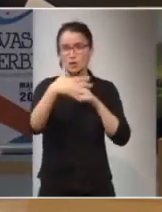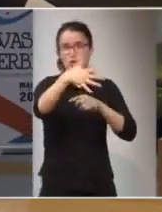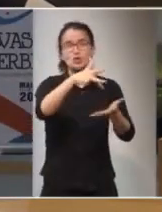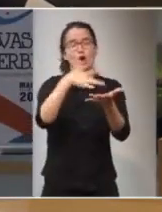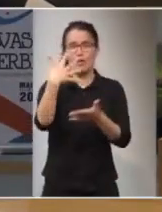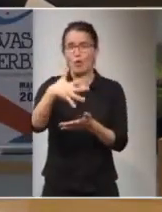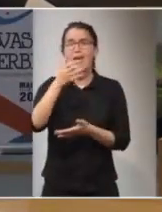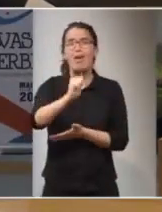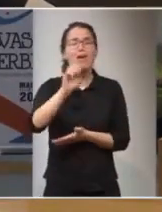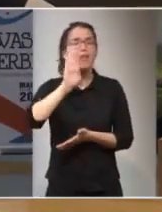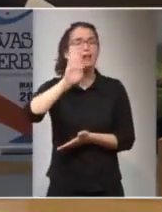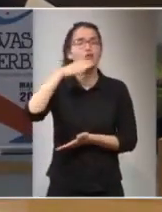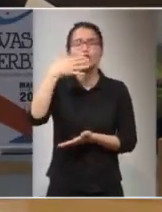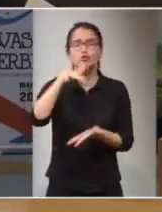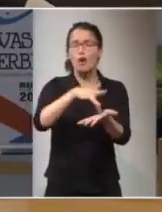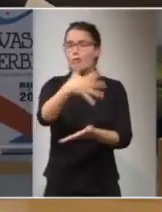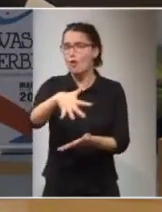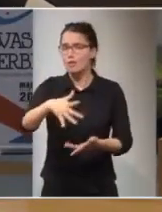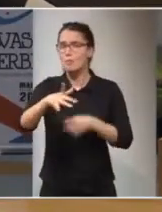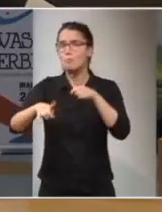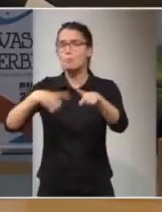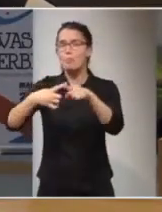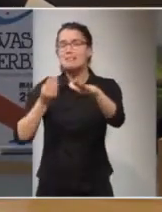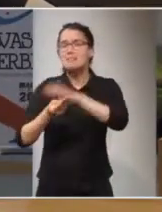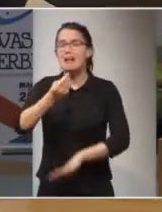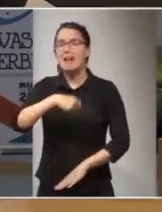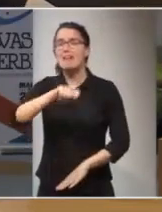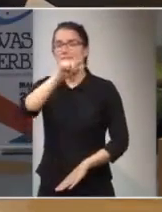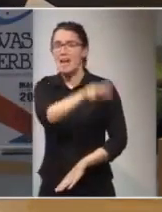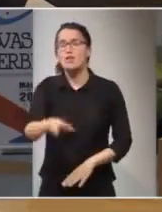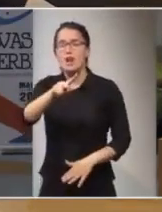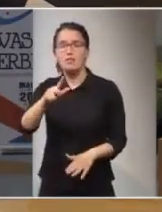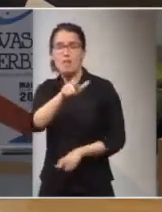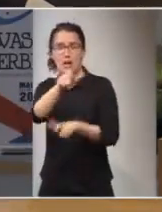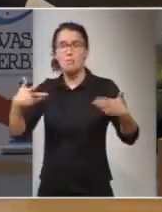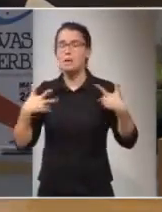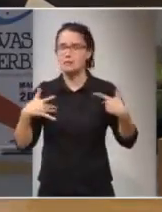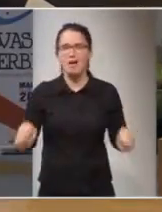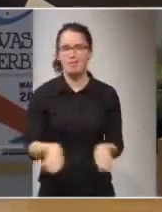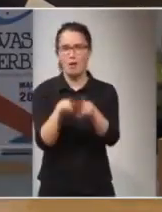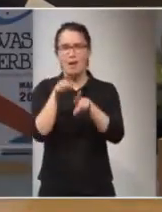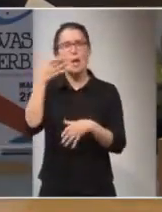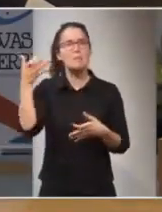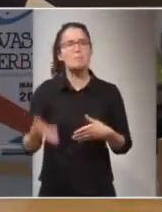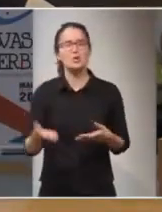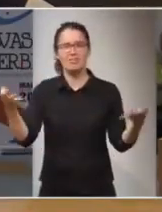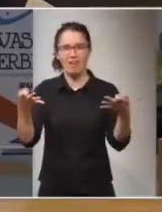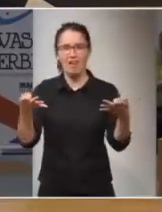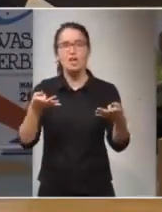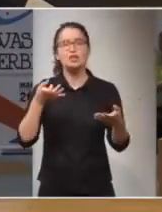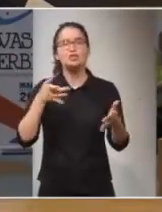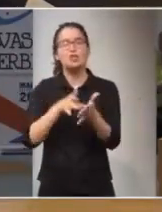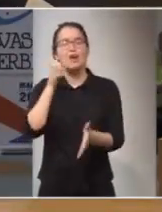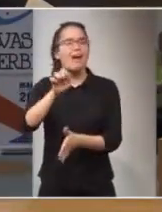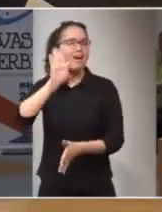producido el crimen y la nacionalidad de las víctimas. Lo importante es que se trata de crímenes que afectan